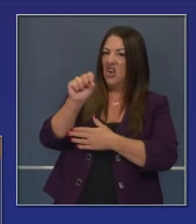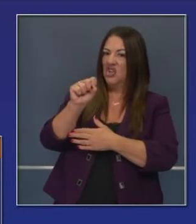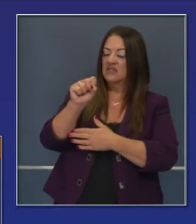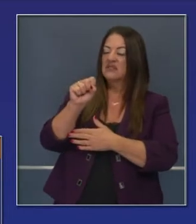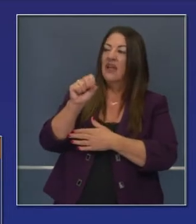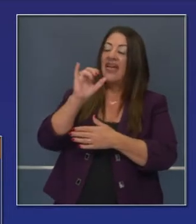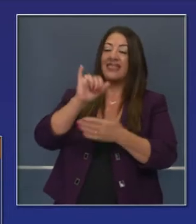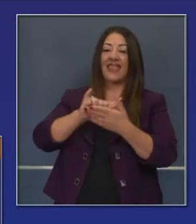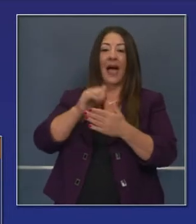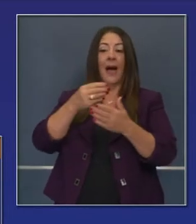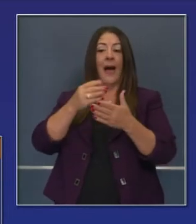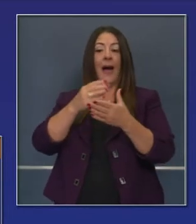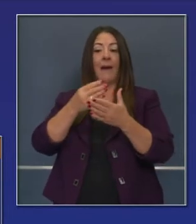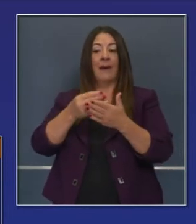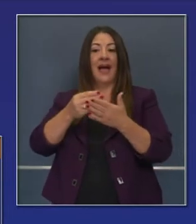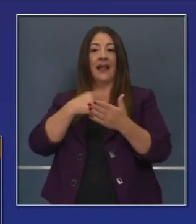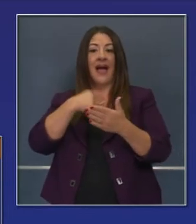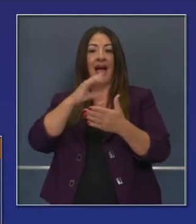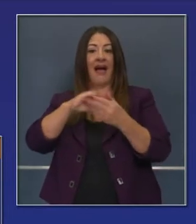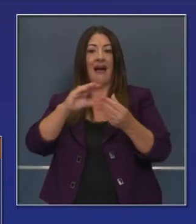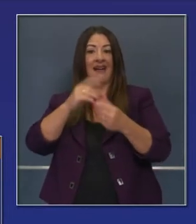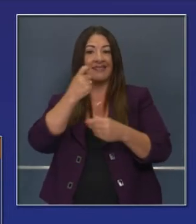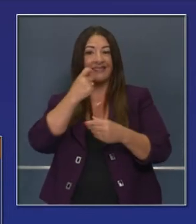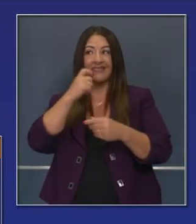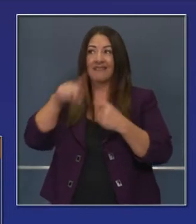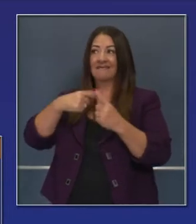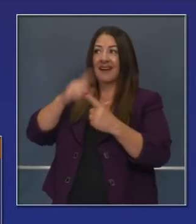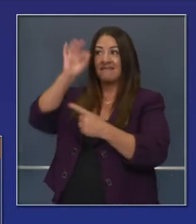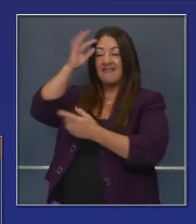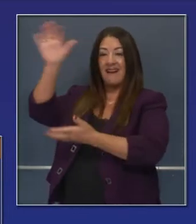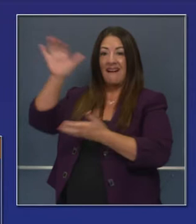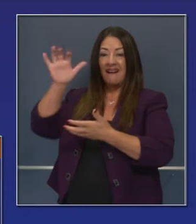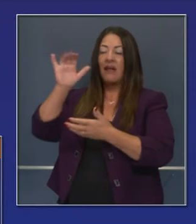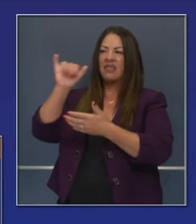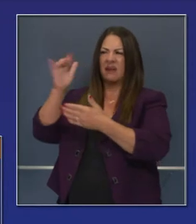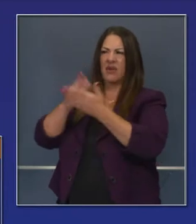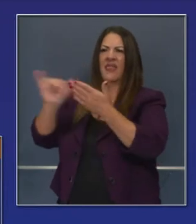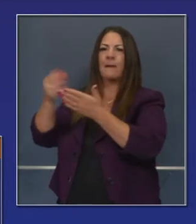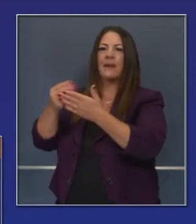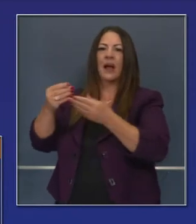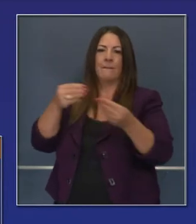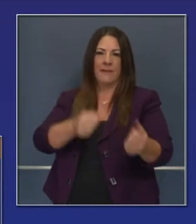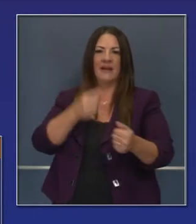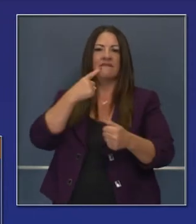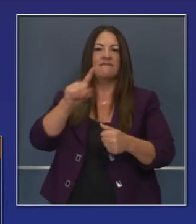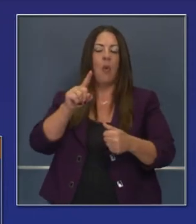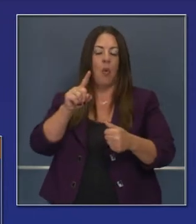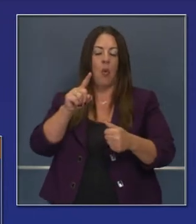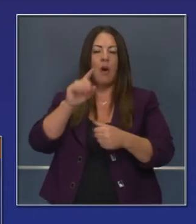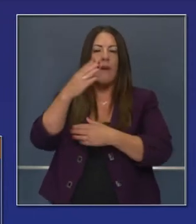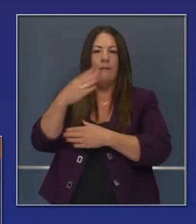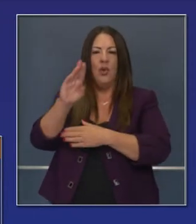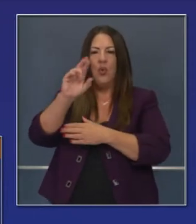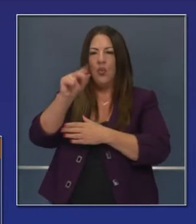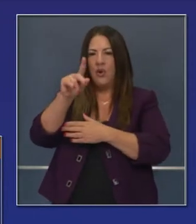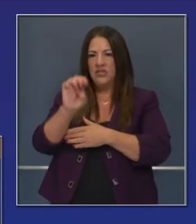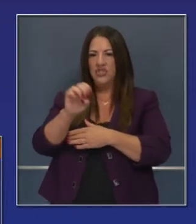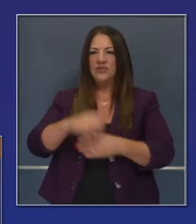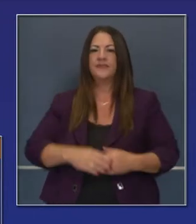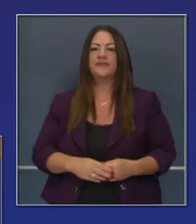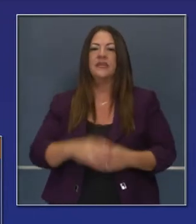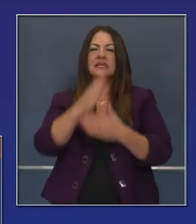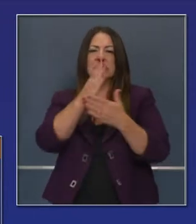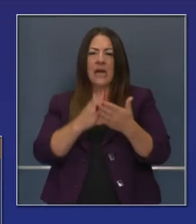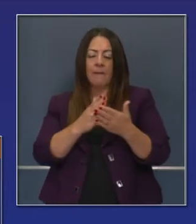parte del FMAC que recibimos del gobierno federal. Esos son los dos incendios activos, arrasadores, de